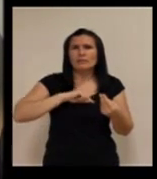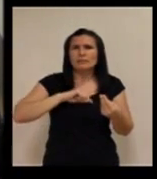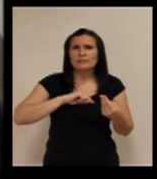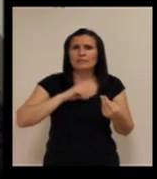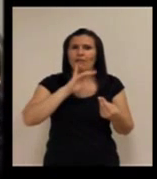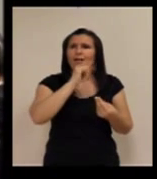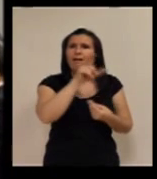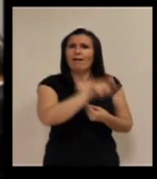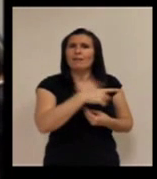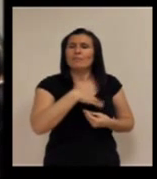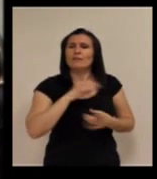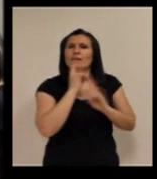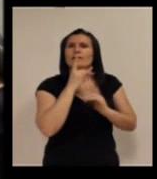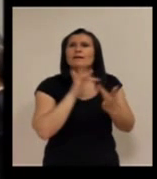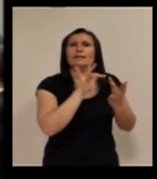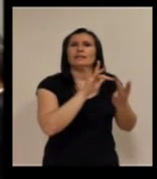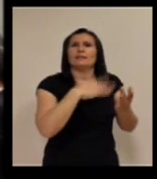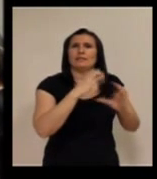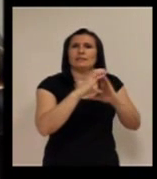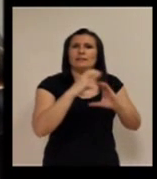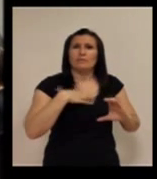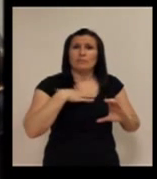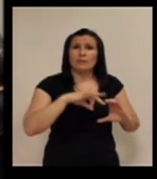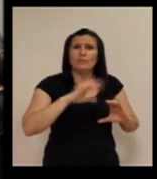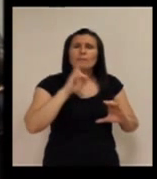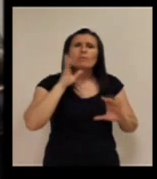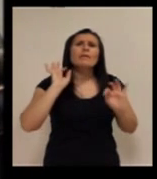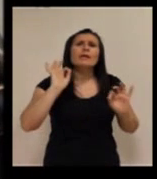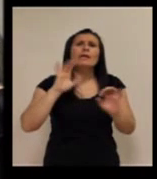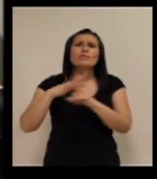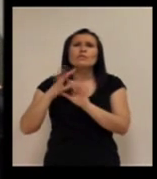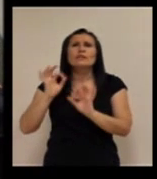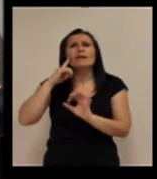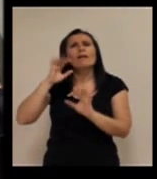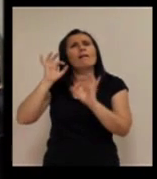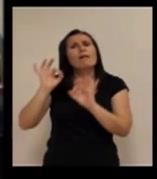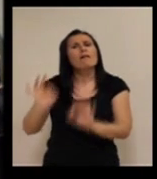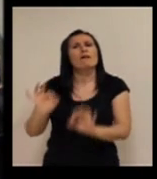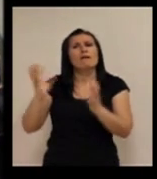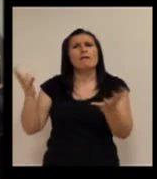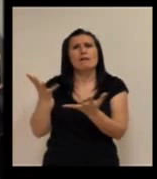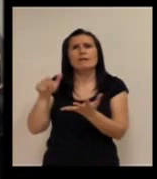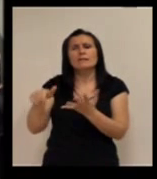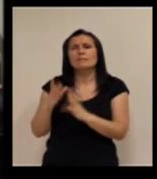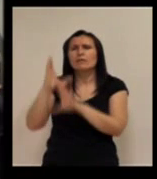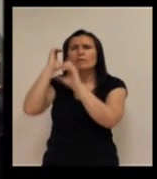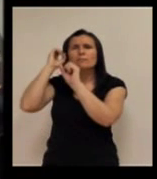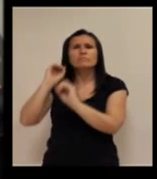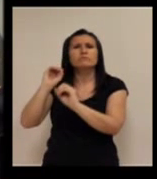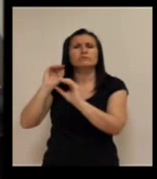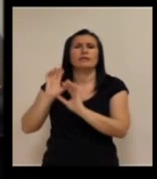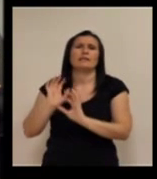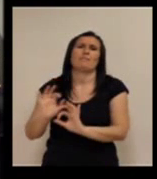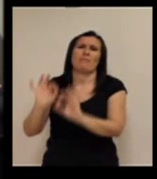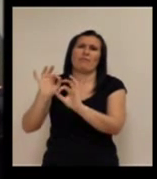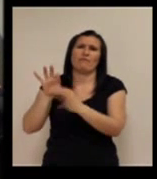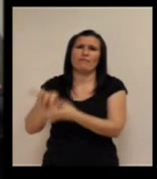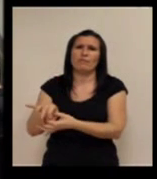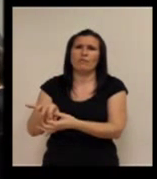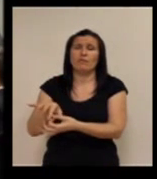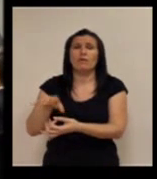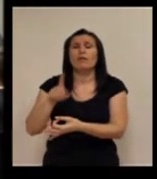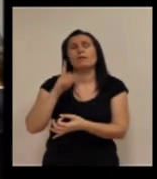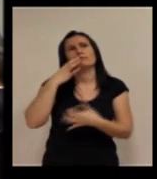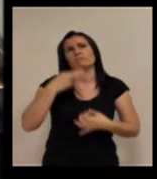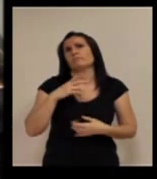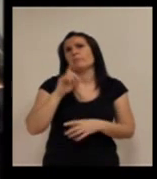que tienen a alguien ahí que pueden acudir. Pero las emergencias, que entiendo que eso requiere un protocolo muy específico de emergencias. Realmente es un